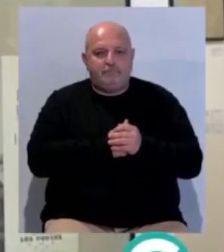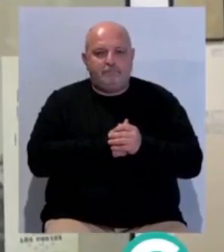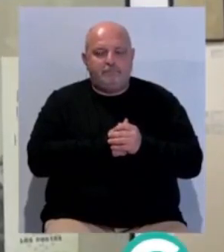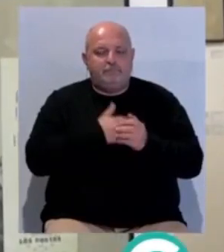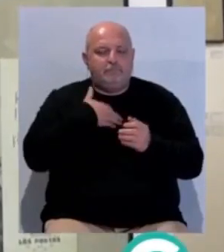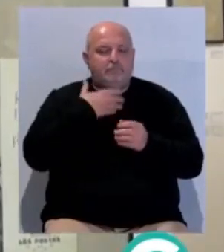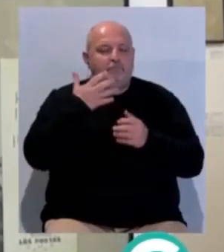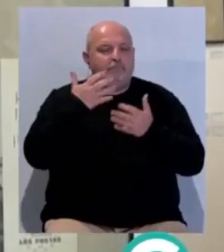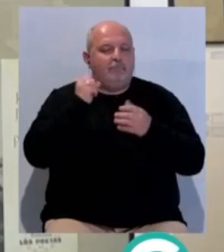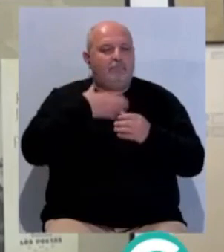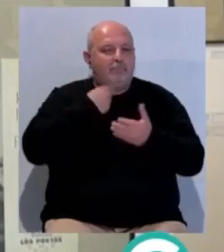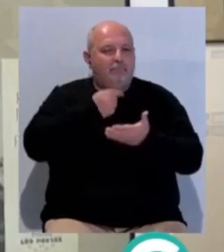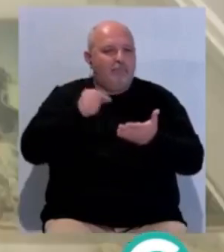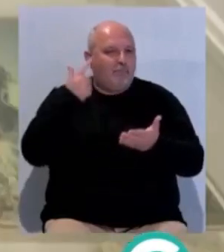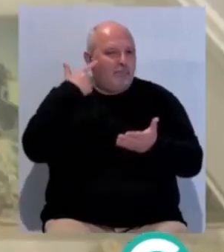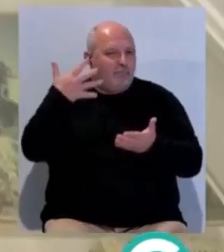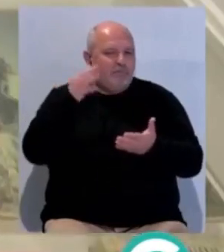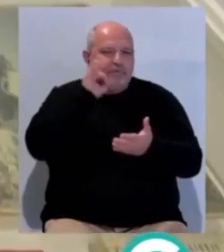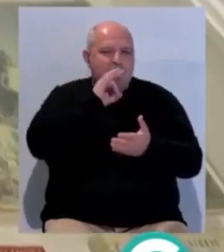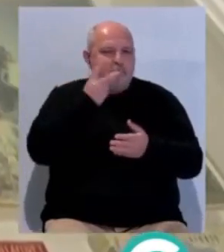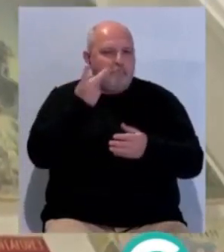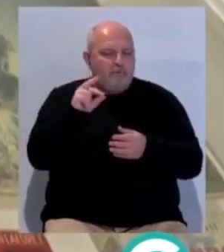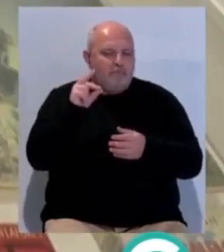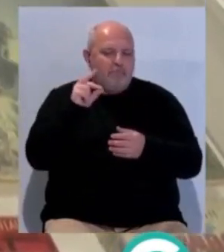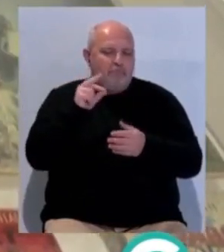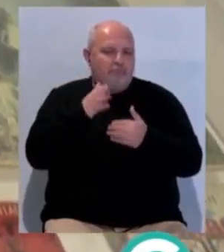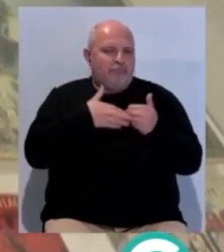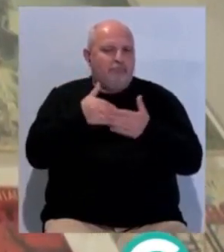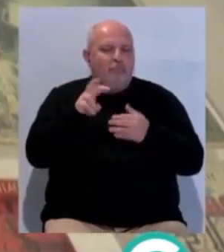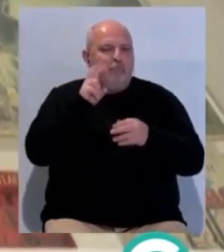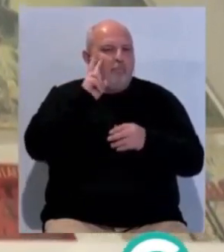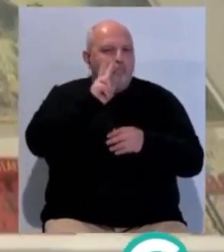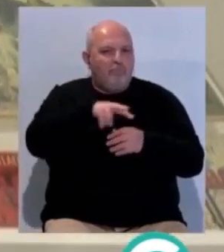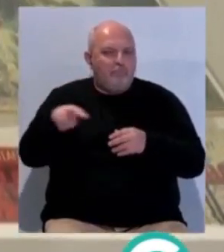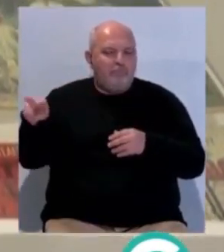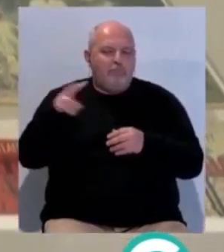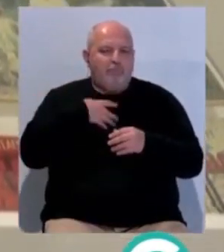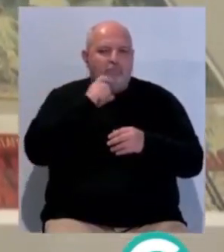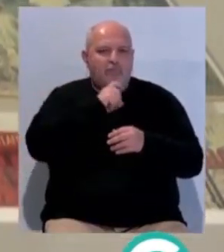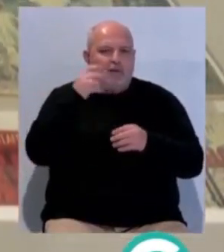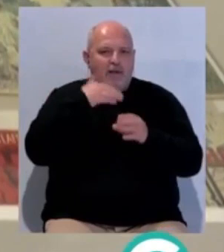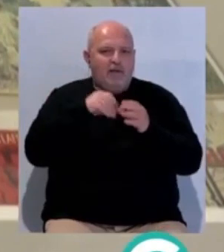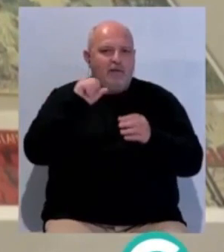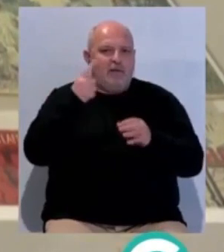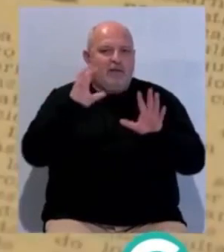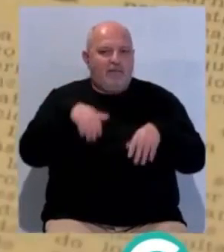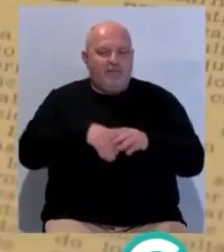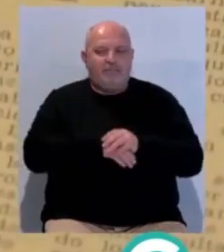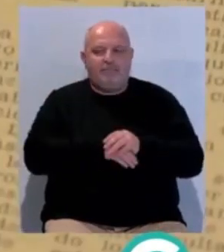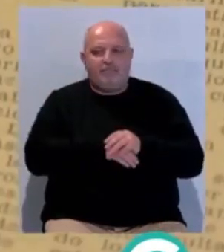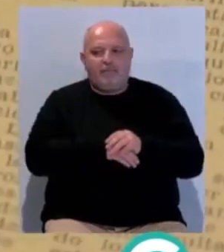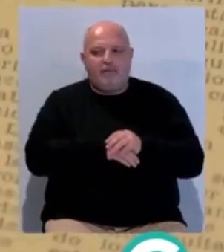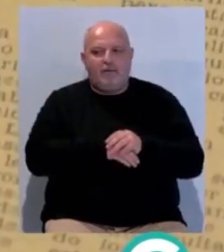Las grandes plumas femeninas del siglo XX protagonizan la nueva exposición de la Fundación Cajasol en Cádiz.